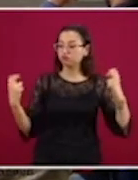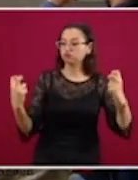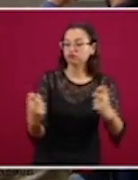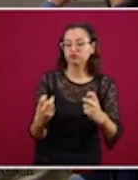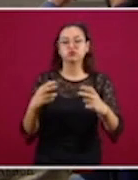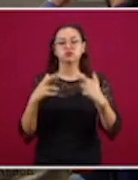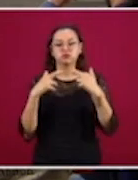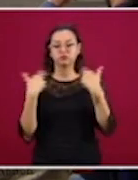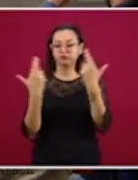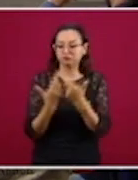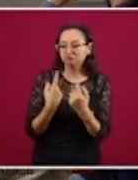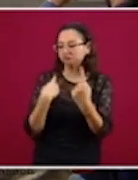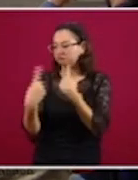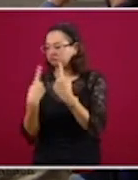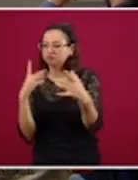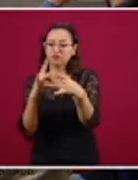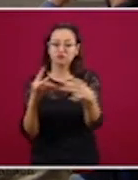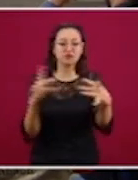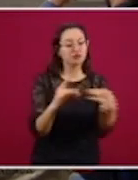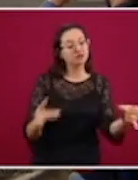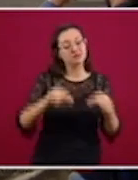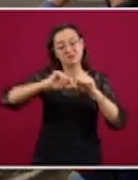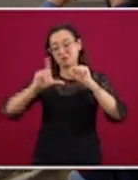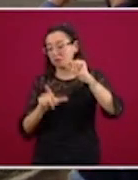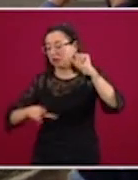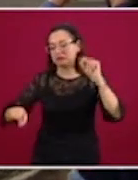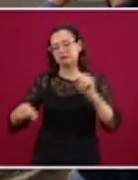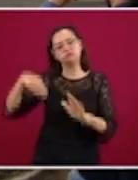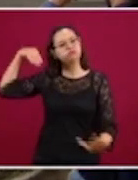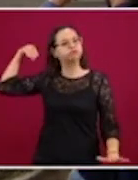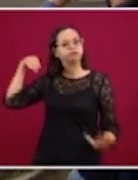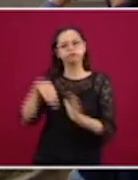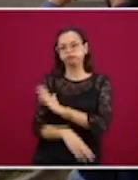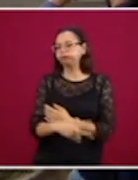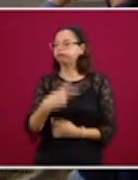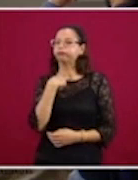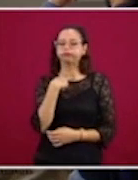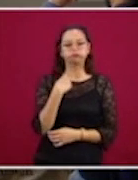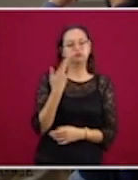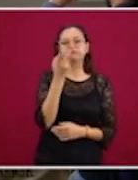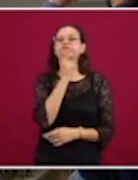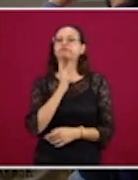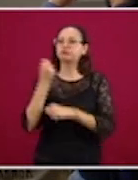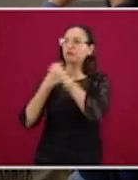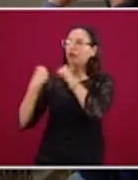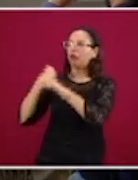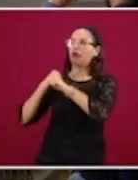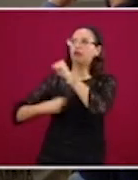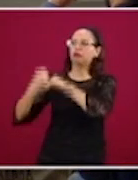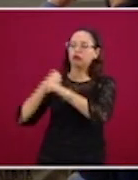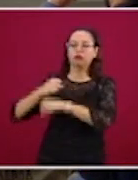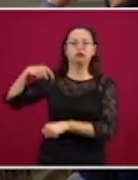nosotros hemos hecho un gran esfuerzo en estabilizar una declinación productiva que traíamos de años atrás.